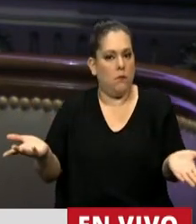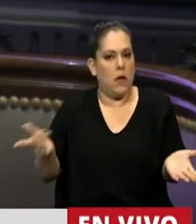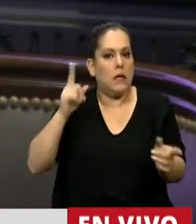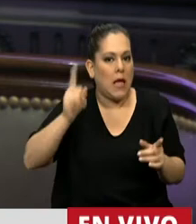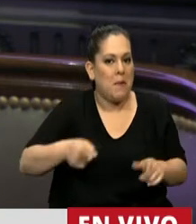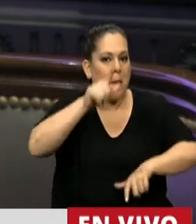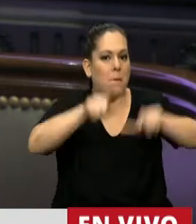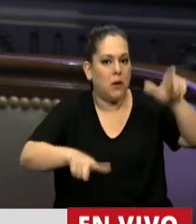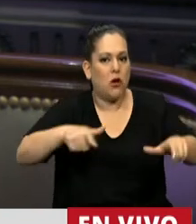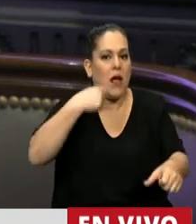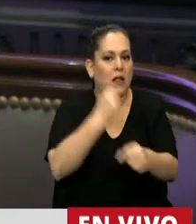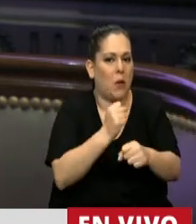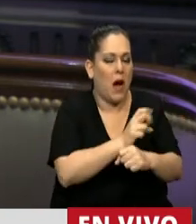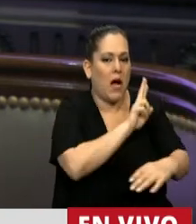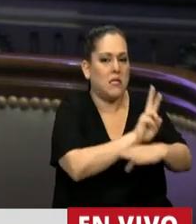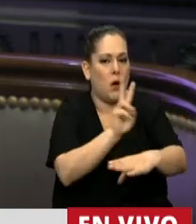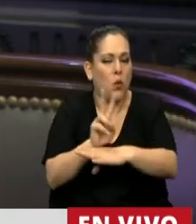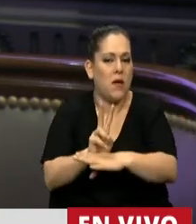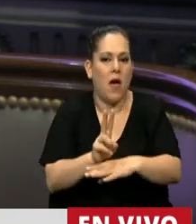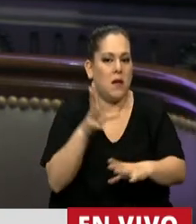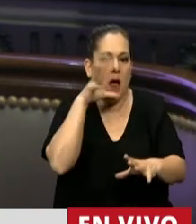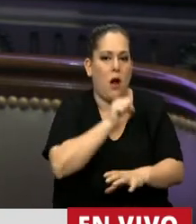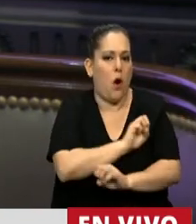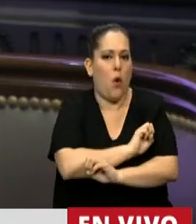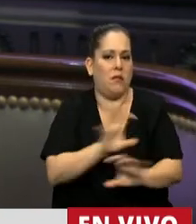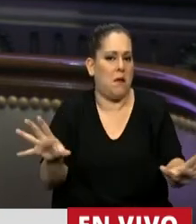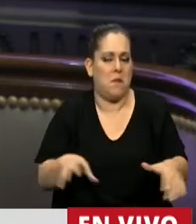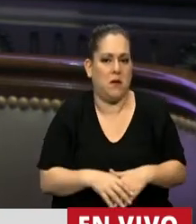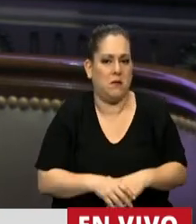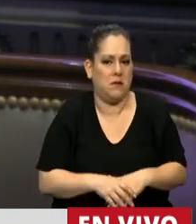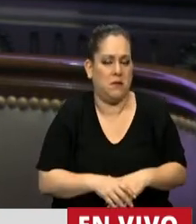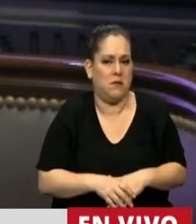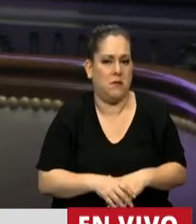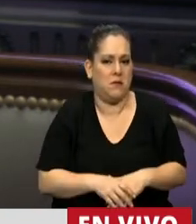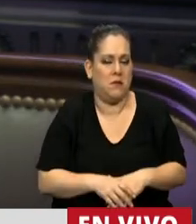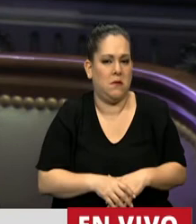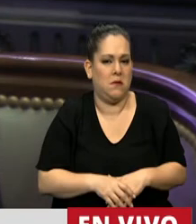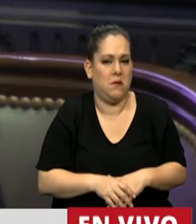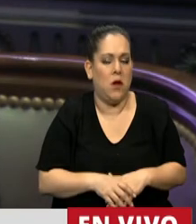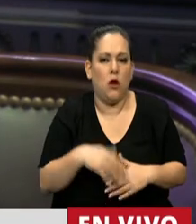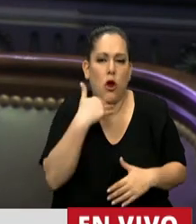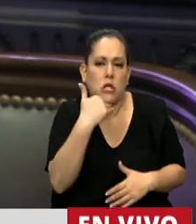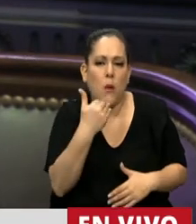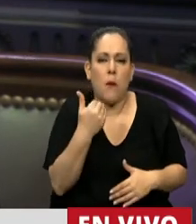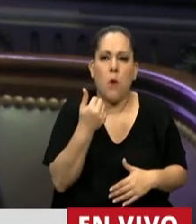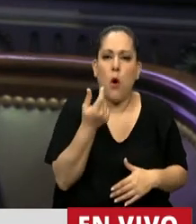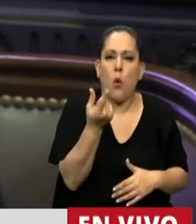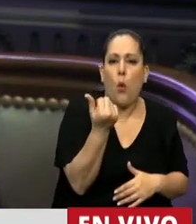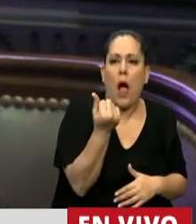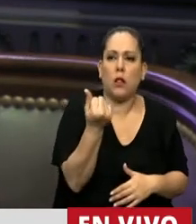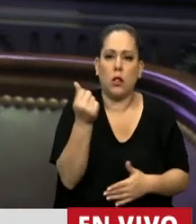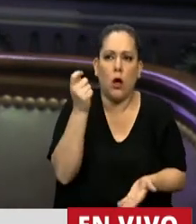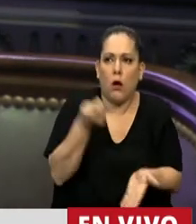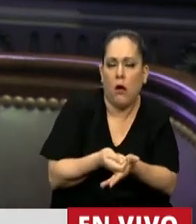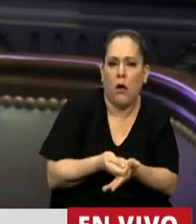seguridad no pueden más. ¿Hasta cuándo? No vamos a saber el costo de la vacuna,